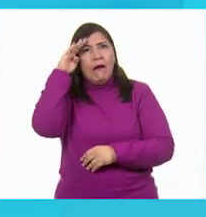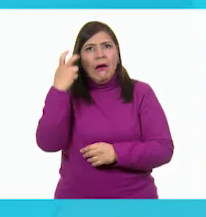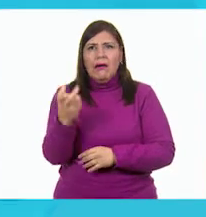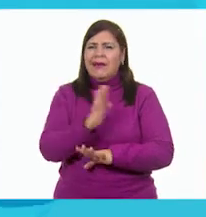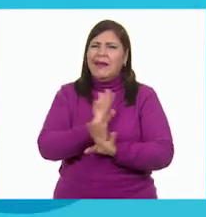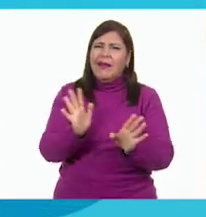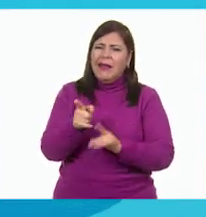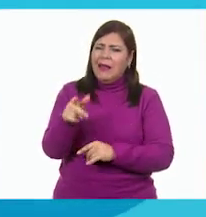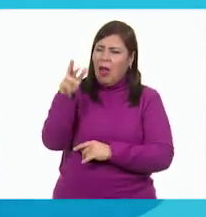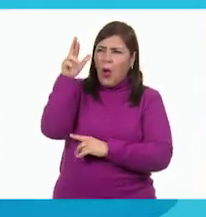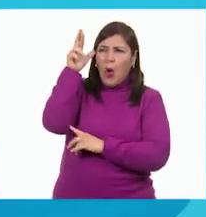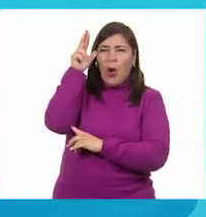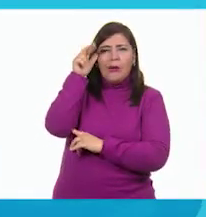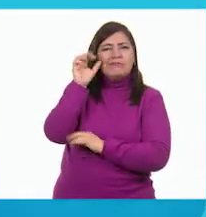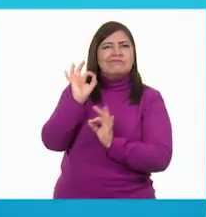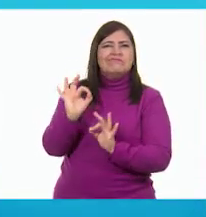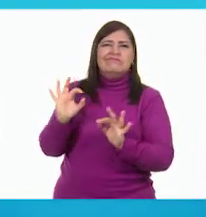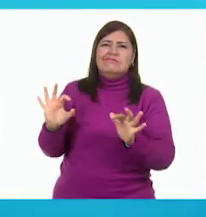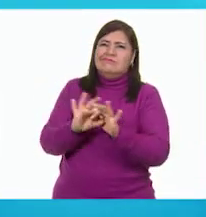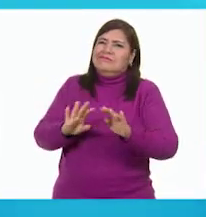te ves mejor.